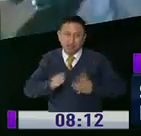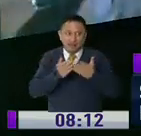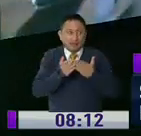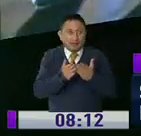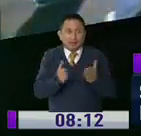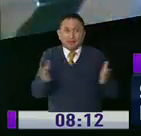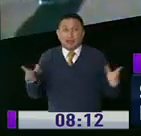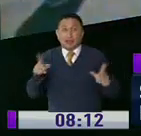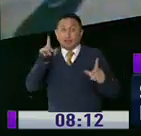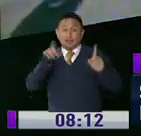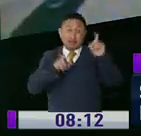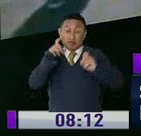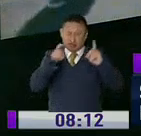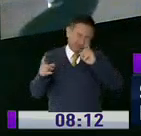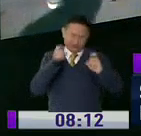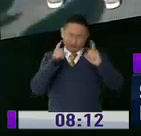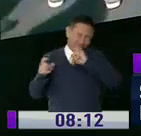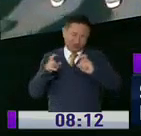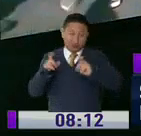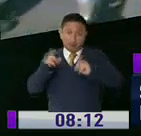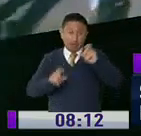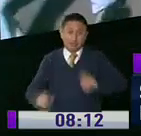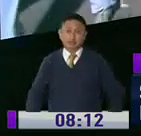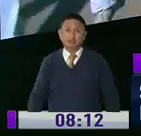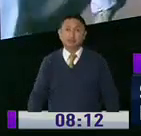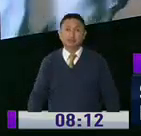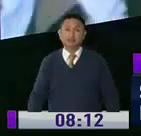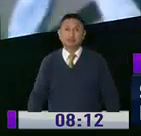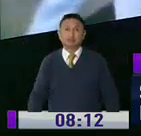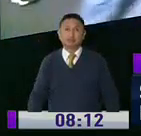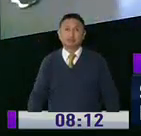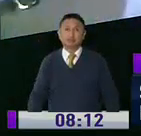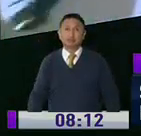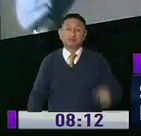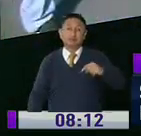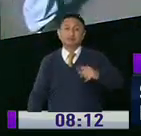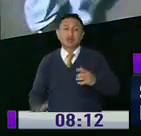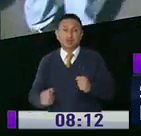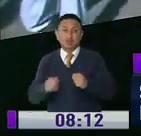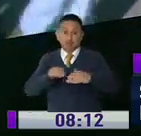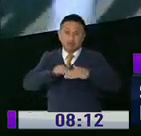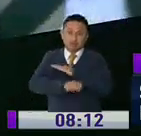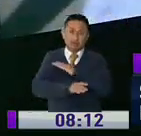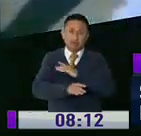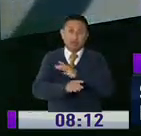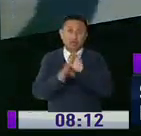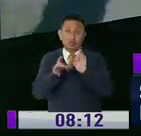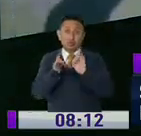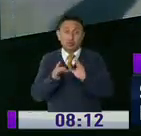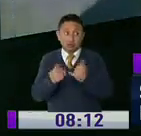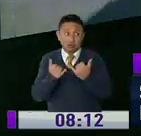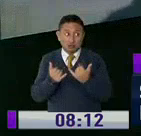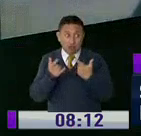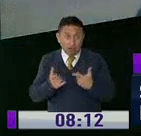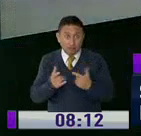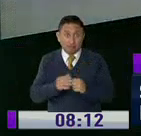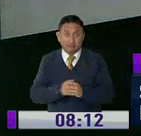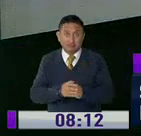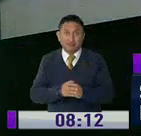echarles gas lacrimógeno a las personas que intentaban ingresar a la fuerza. Afortunadamente, como ya vemos, hay